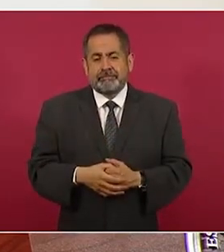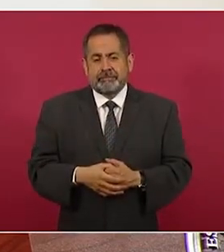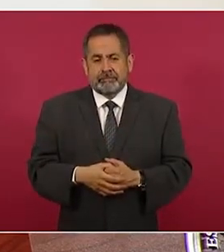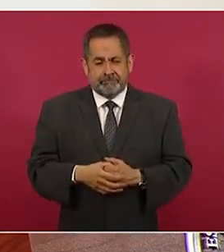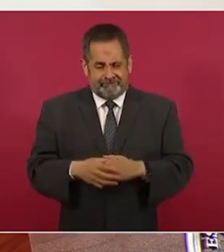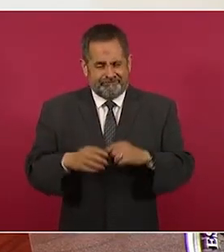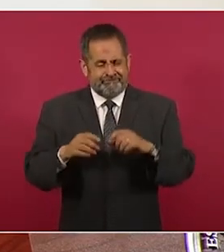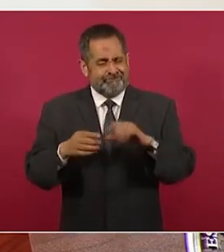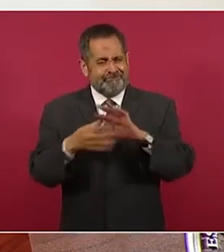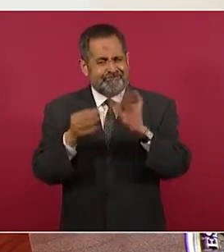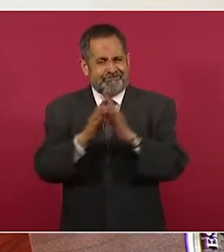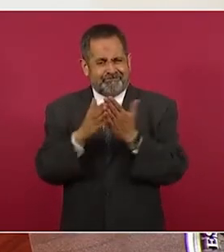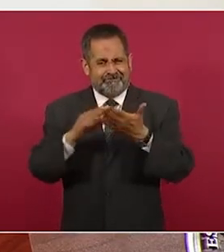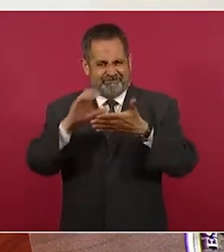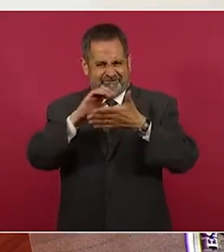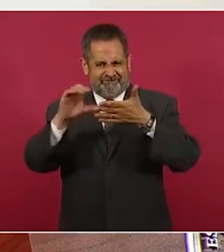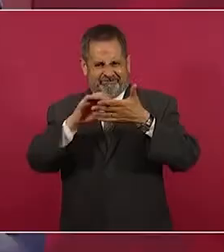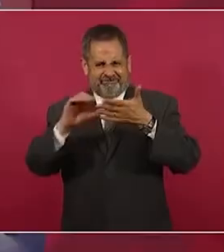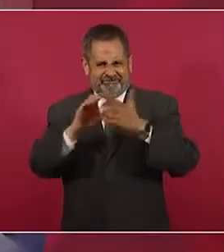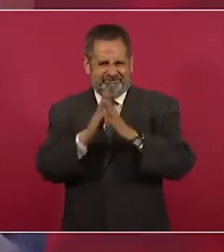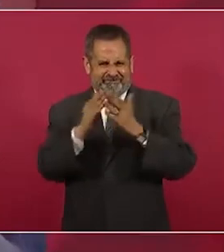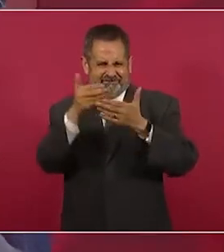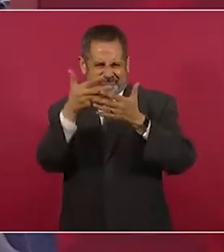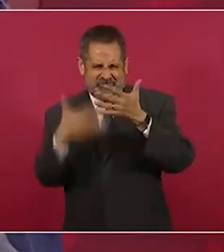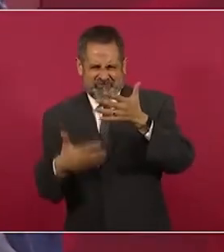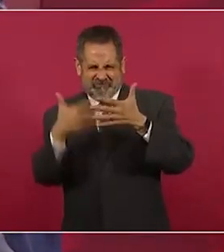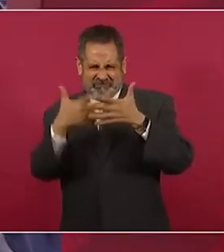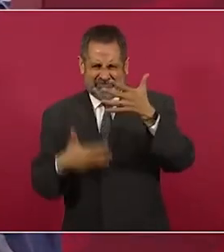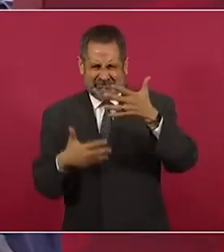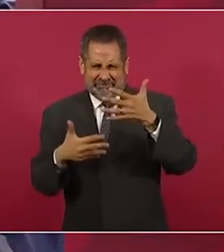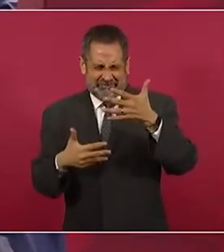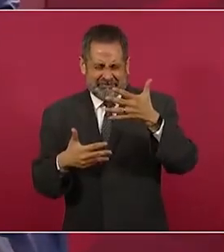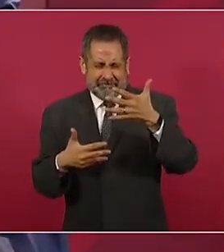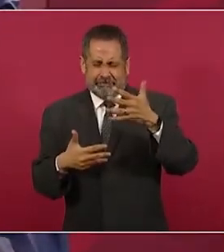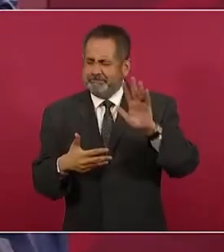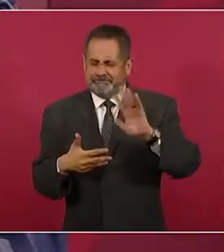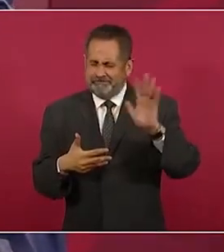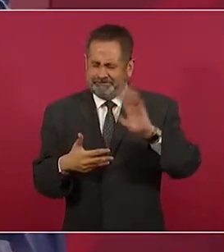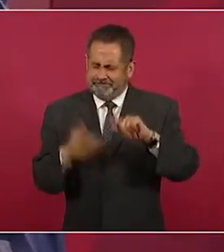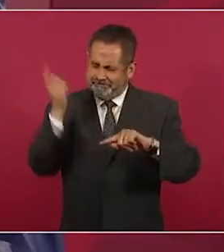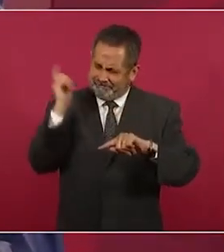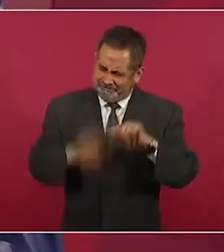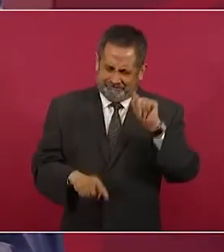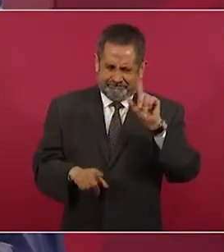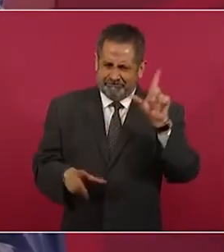Capítulo así, que nosotros hicimos a un lado.